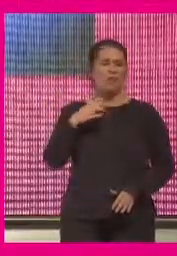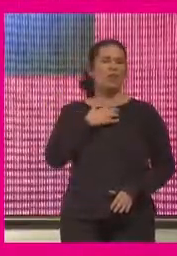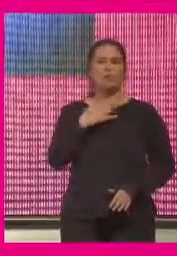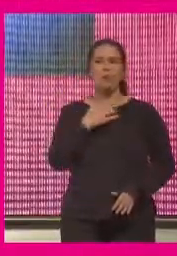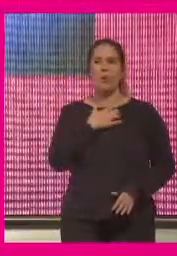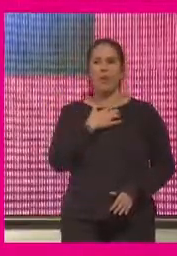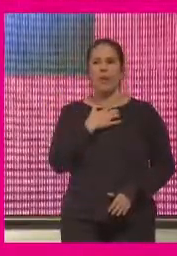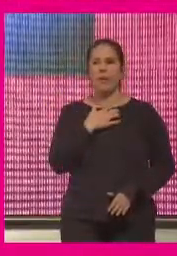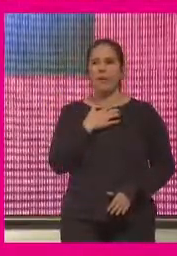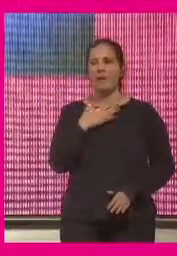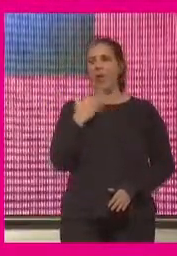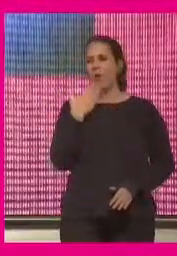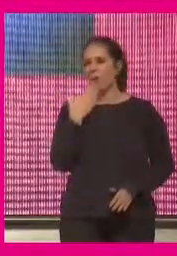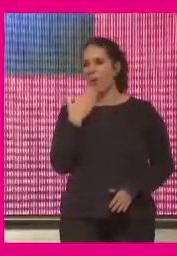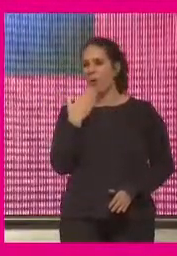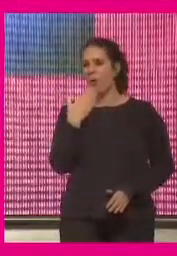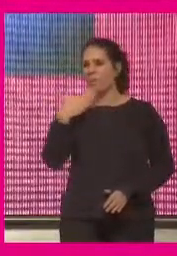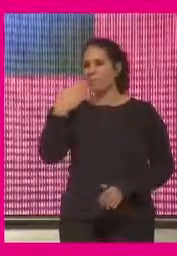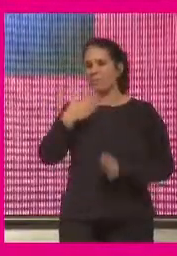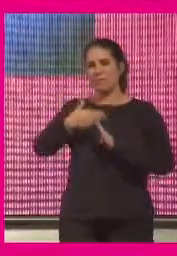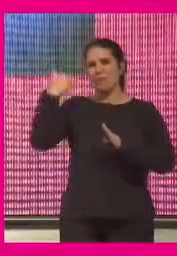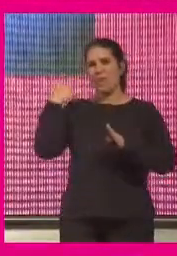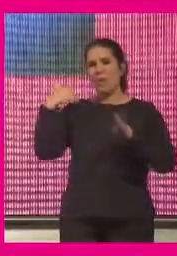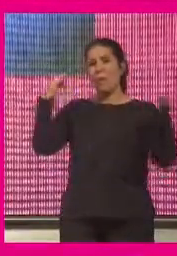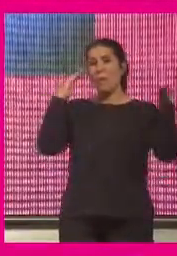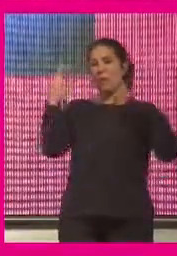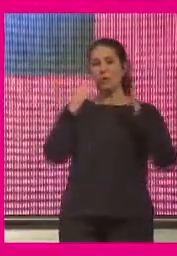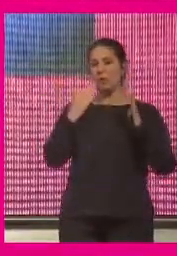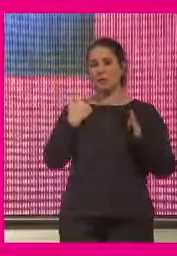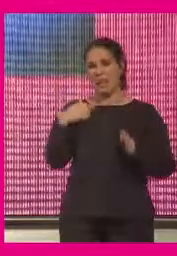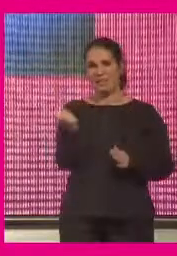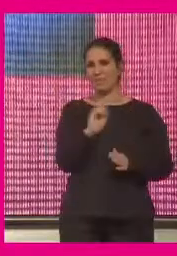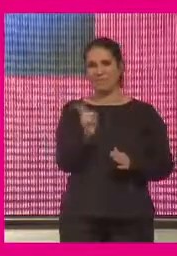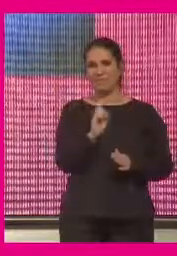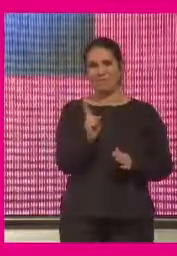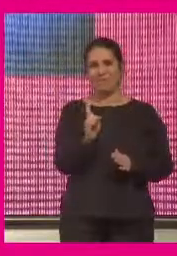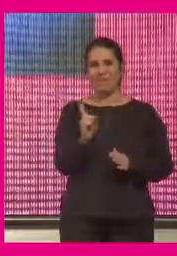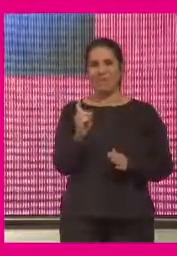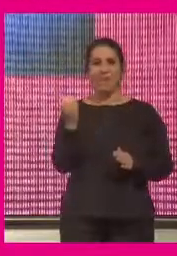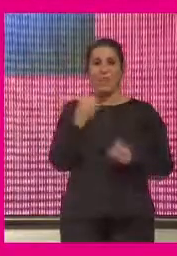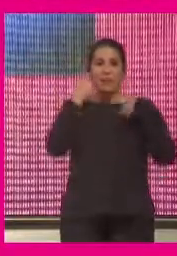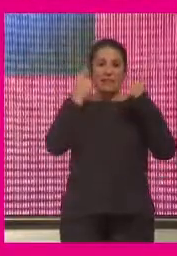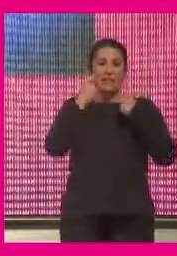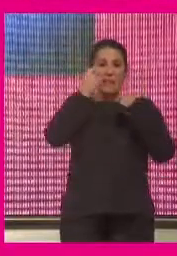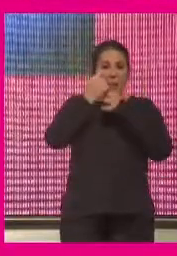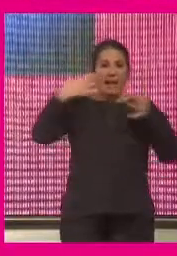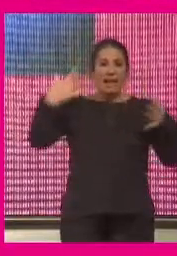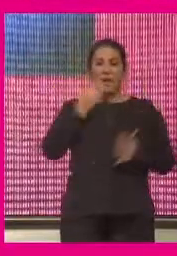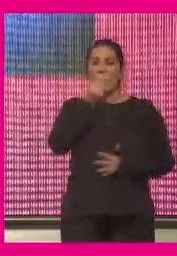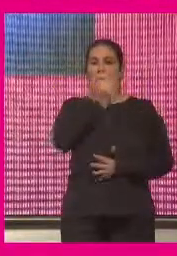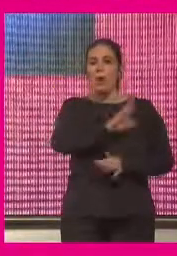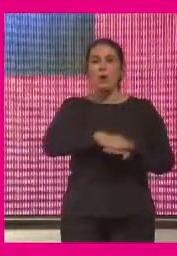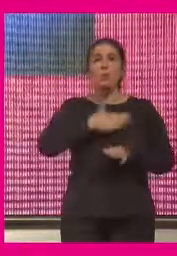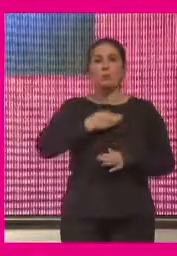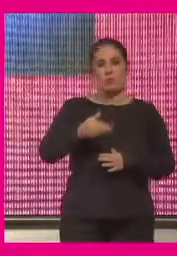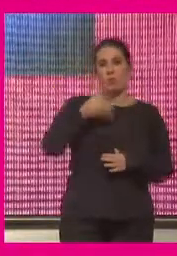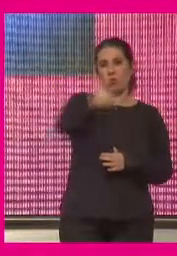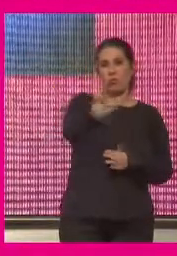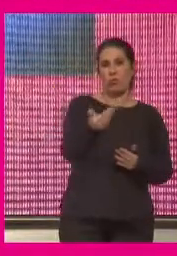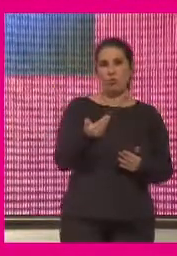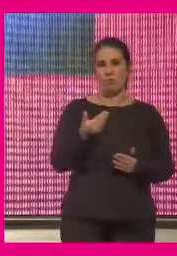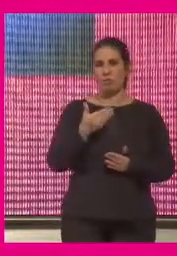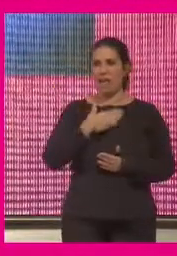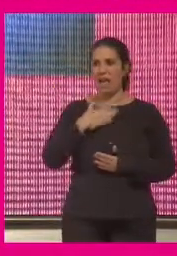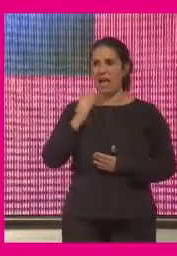restablecer el momento anterior y lo que tenemos es que tratar de imaginar lo mejor posible el momento futuro a